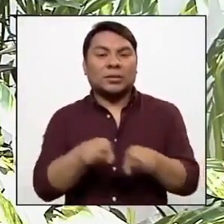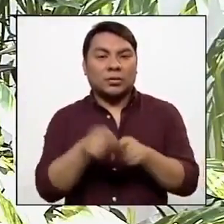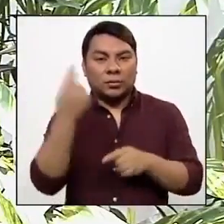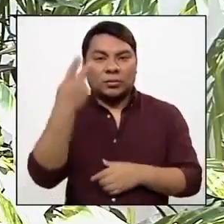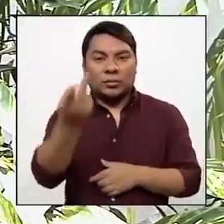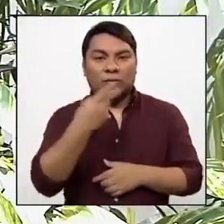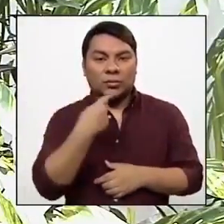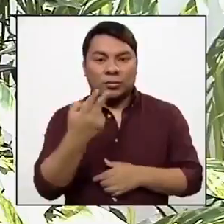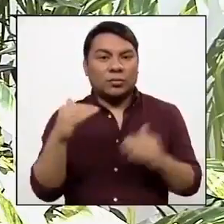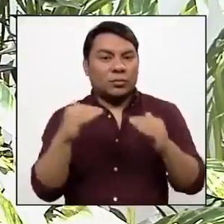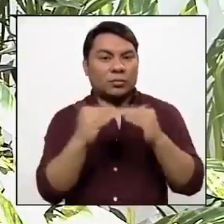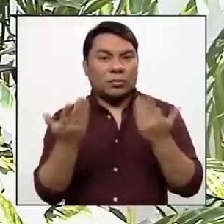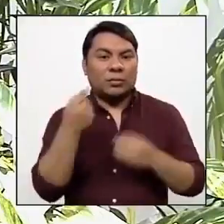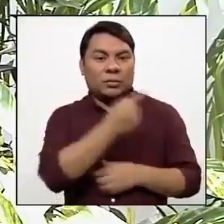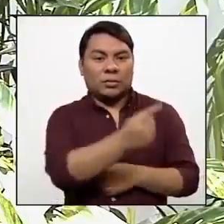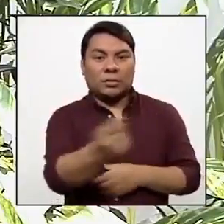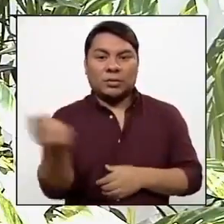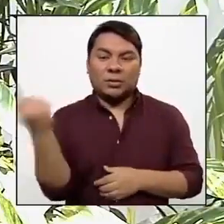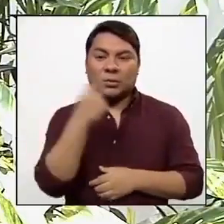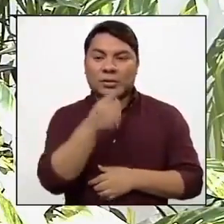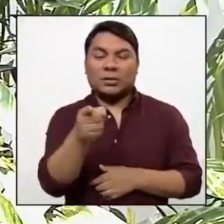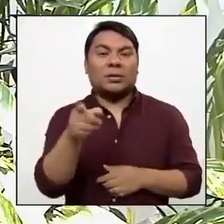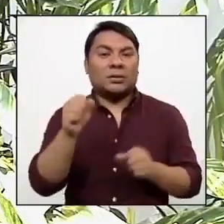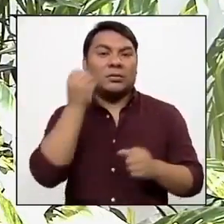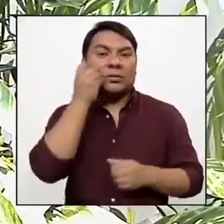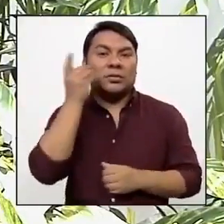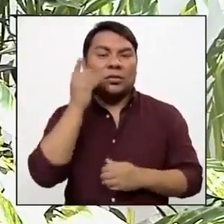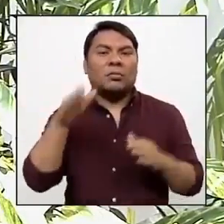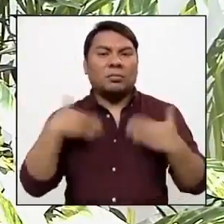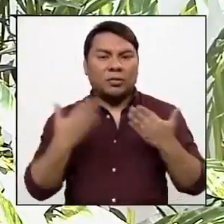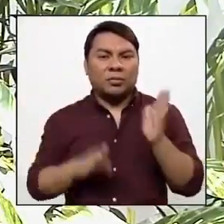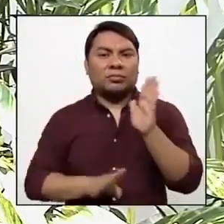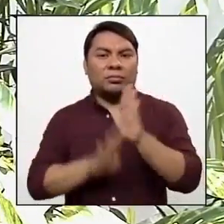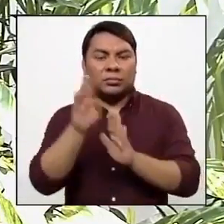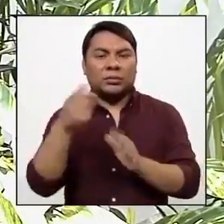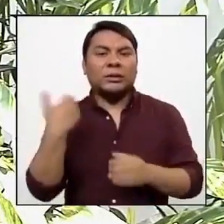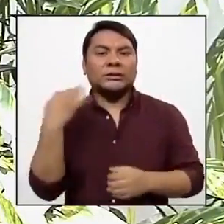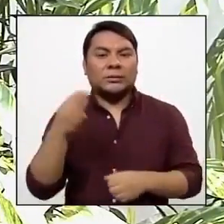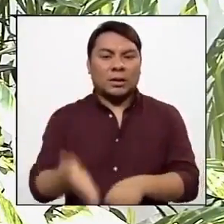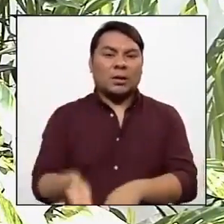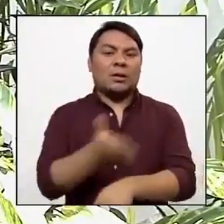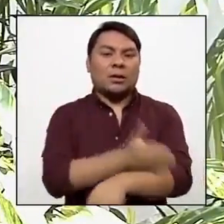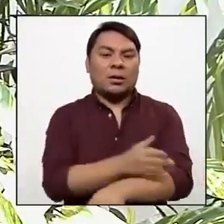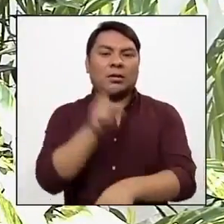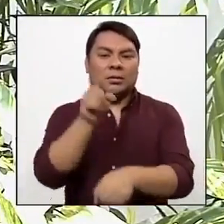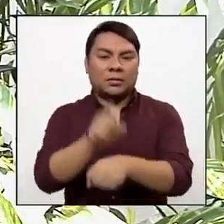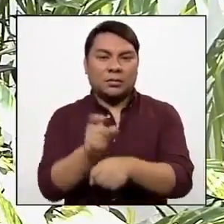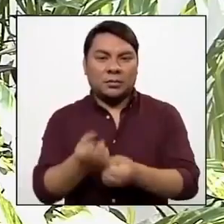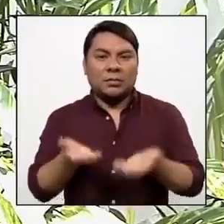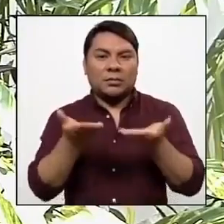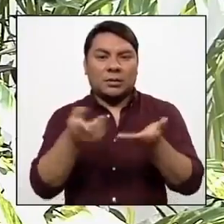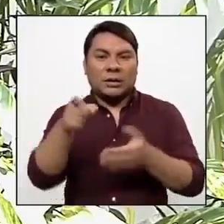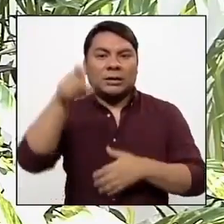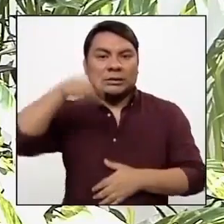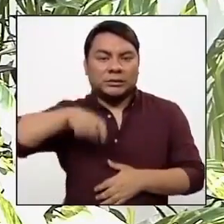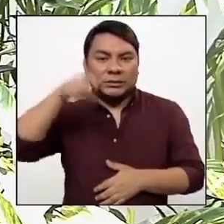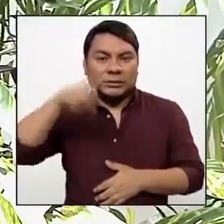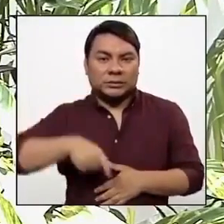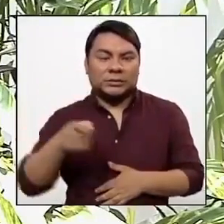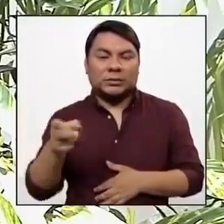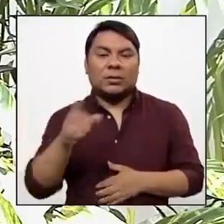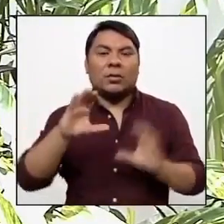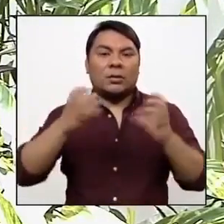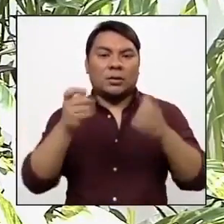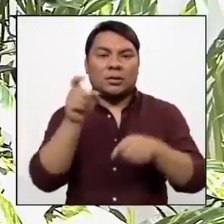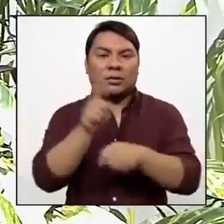estamos seguros de que cada uno de ellos puede dar muchísimo, siempre y cuando se le dé el espacio que ellos realmente necesitan y los